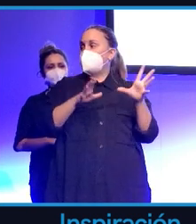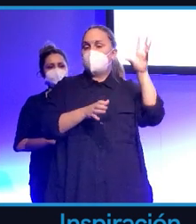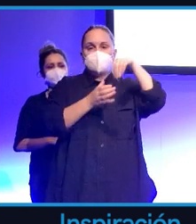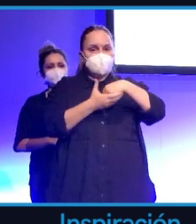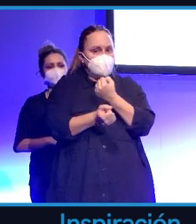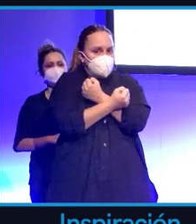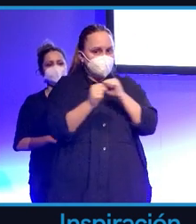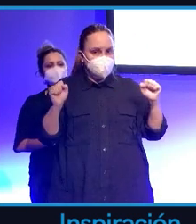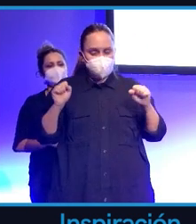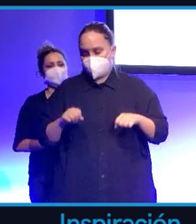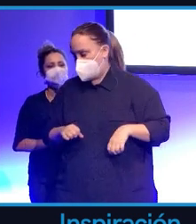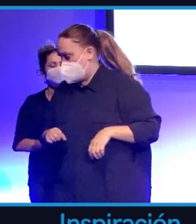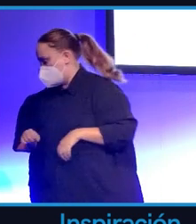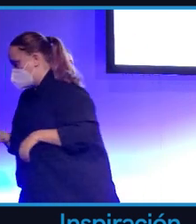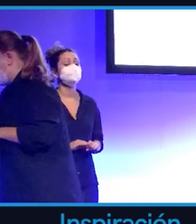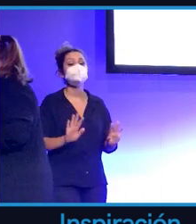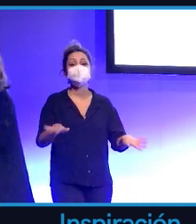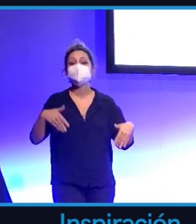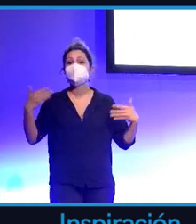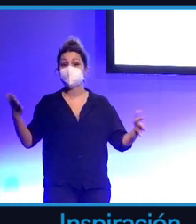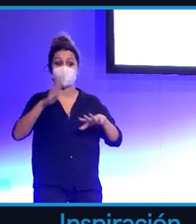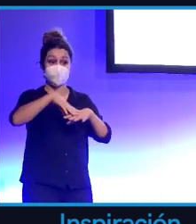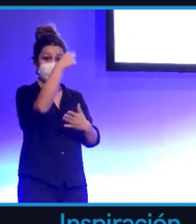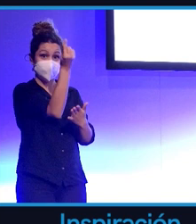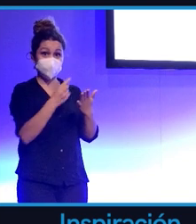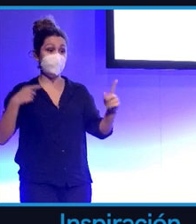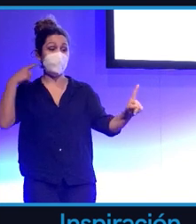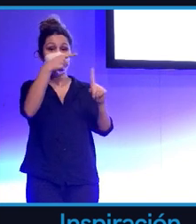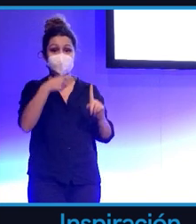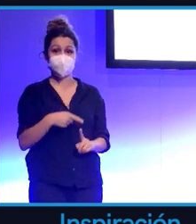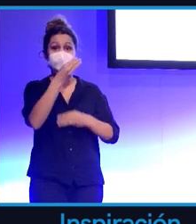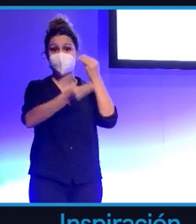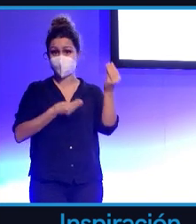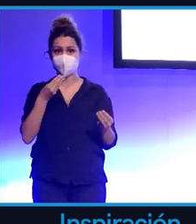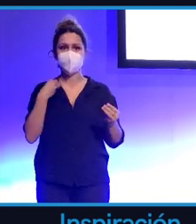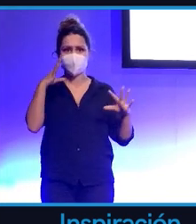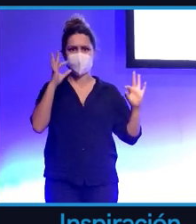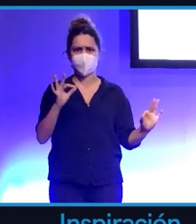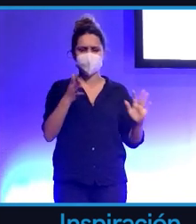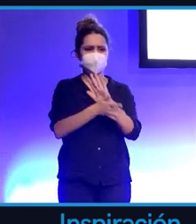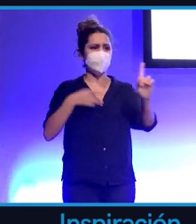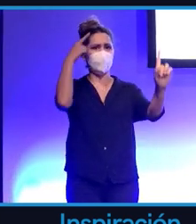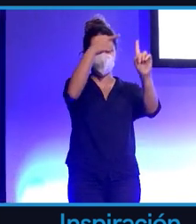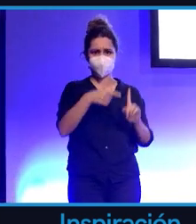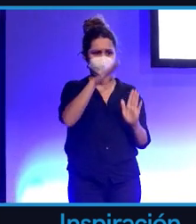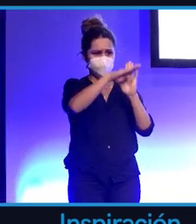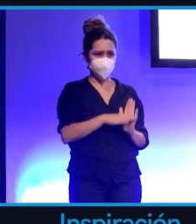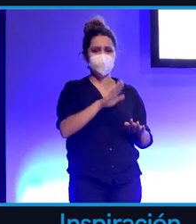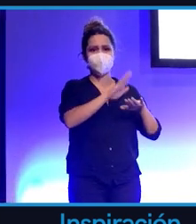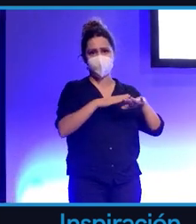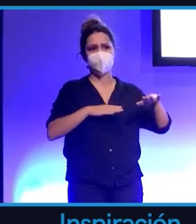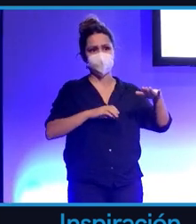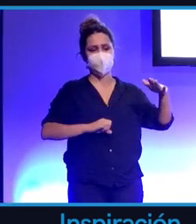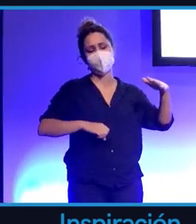máquina. Entonces, a la hora de diseñar esos objetivos hay que poner cuidado. No hacer unos objetivos solos marcados en rendimiento. Después